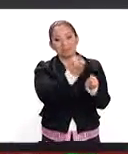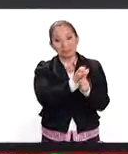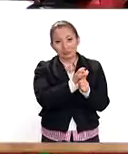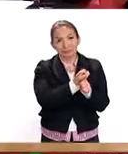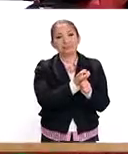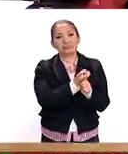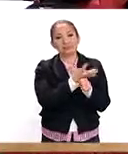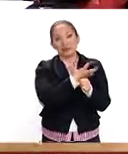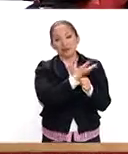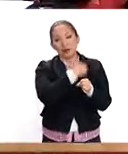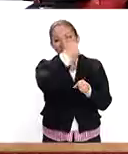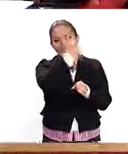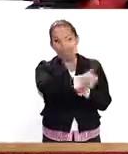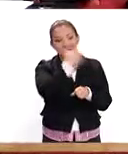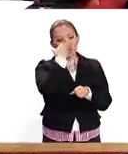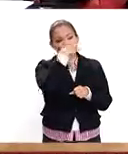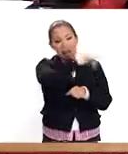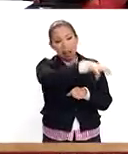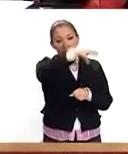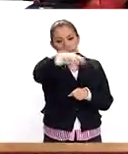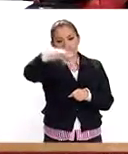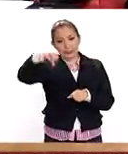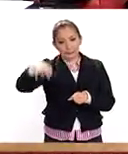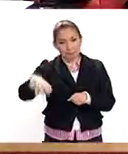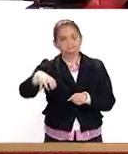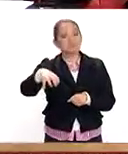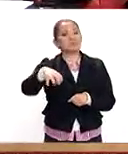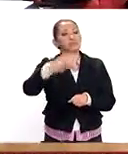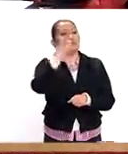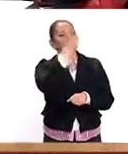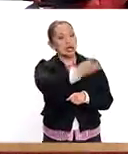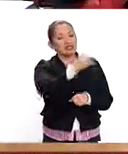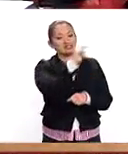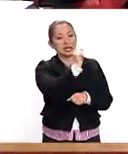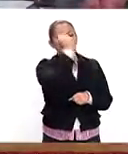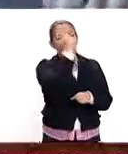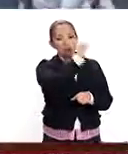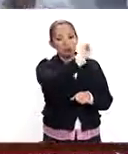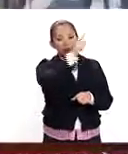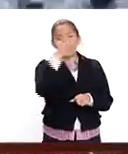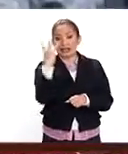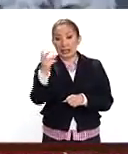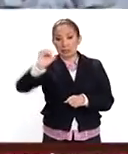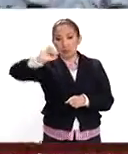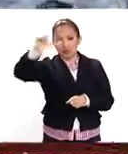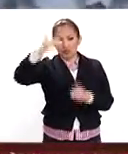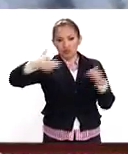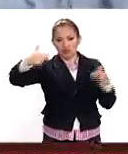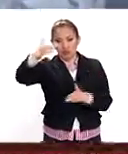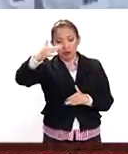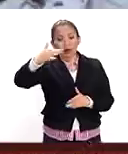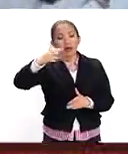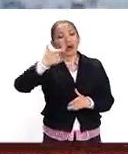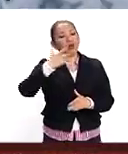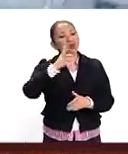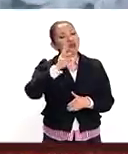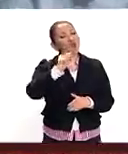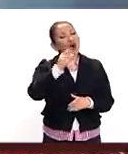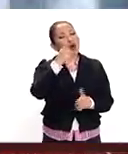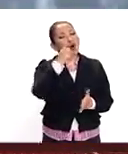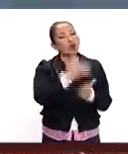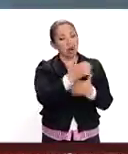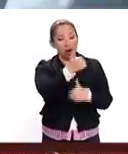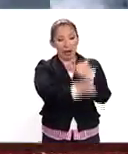contamos con seis planteles, seis establecimientos, tres técnicos profesionales y tres profesionales. No nada más es